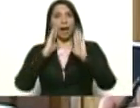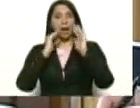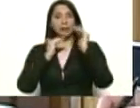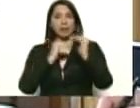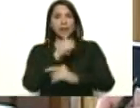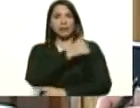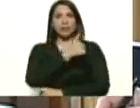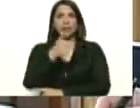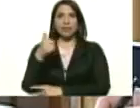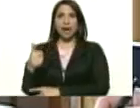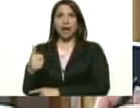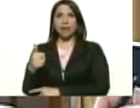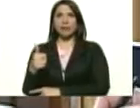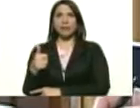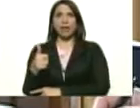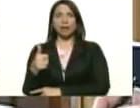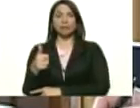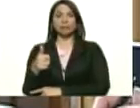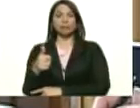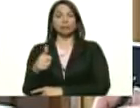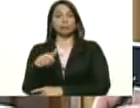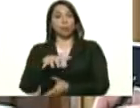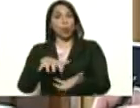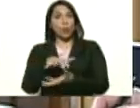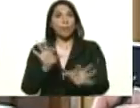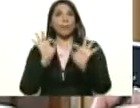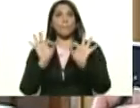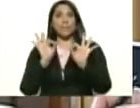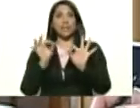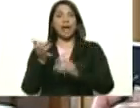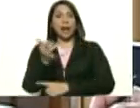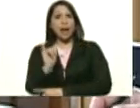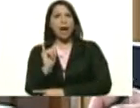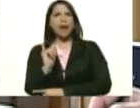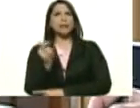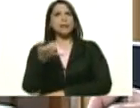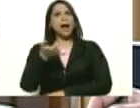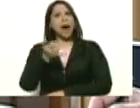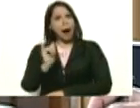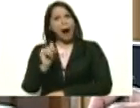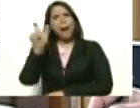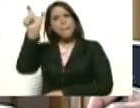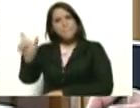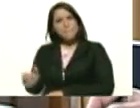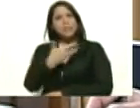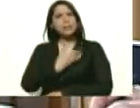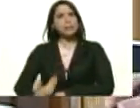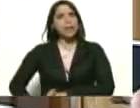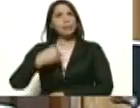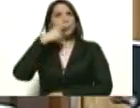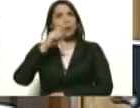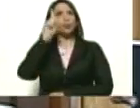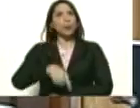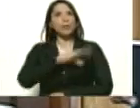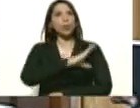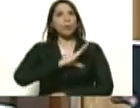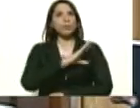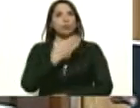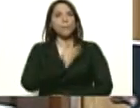especial que se presenta. Allí está el presidente Nicolás Maduro, la comisión presidencial,